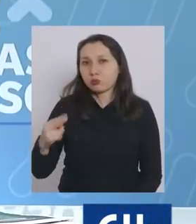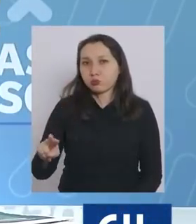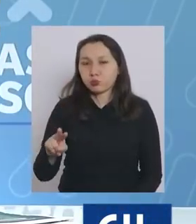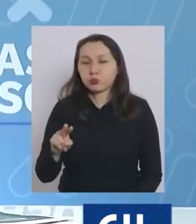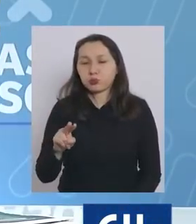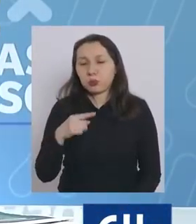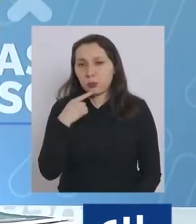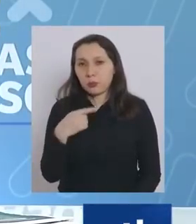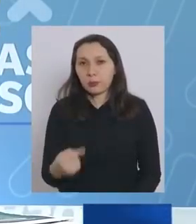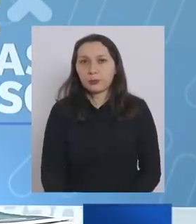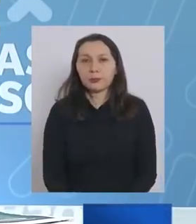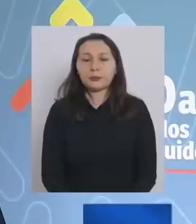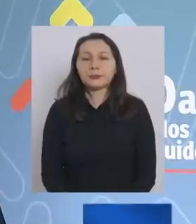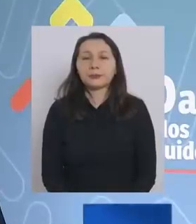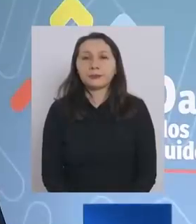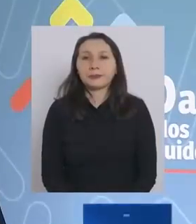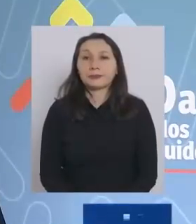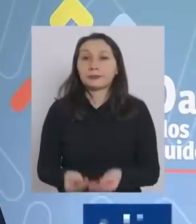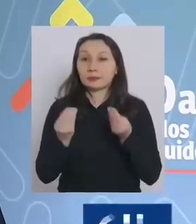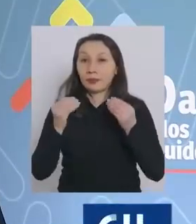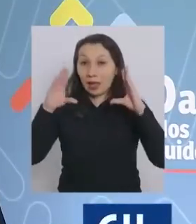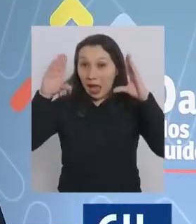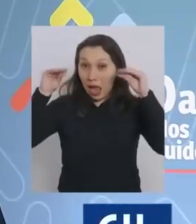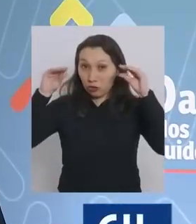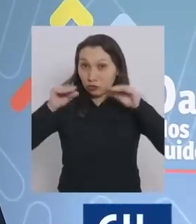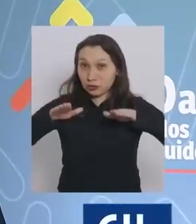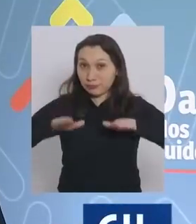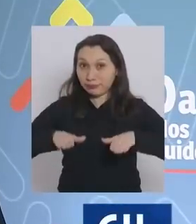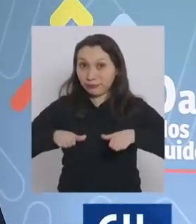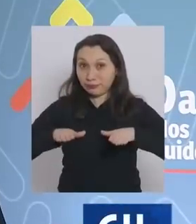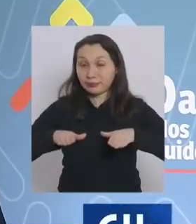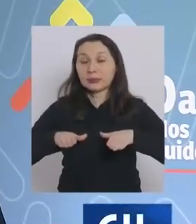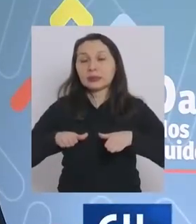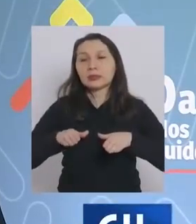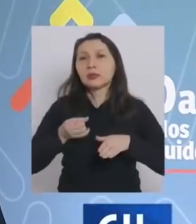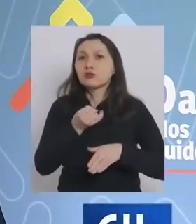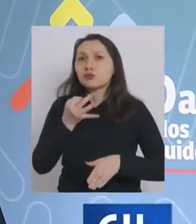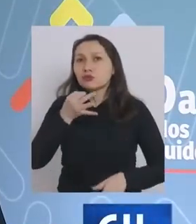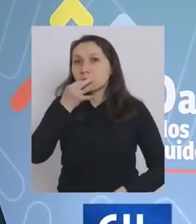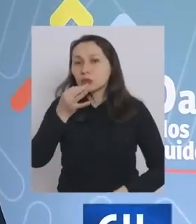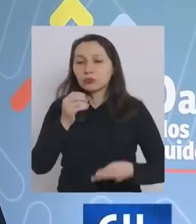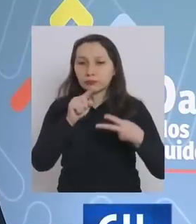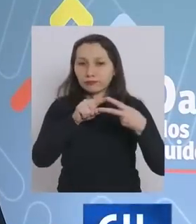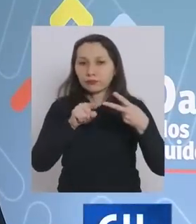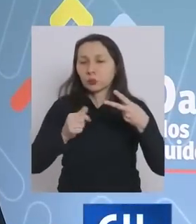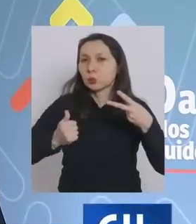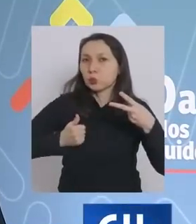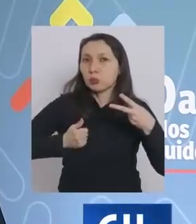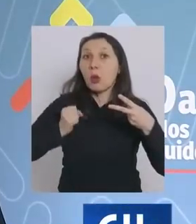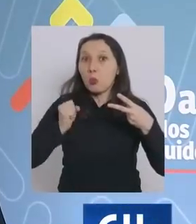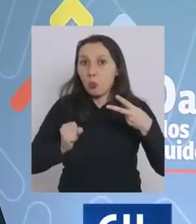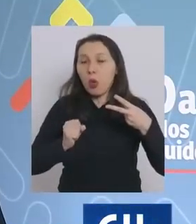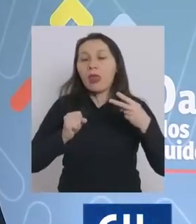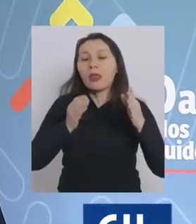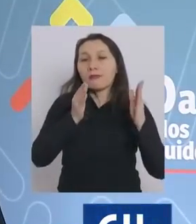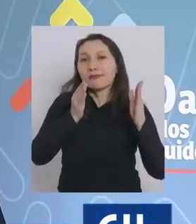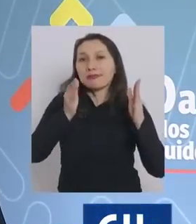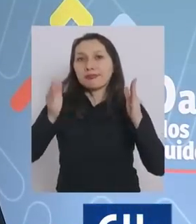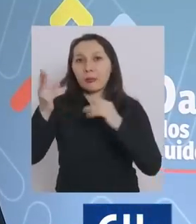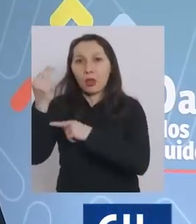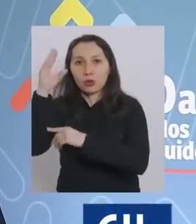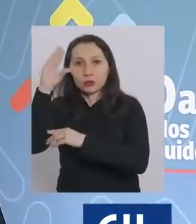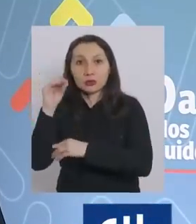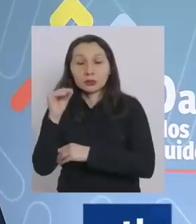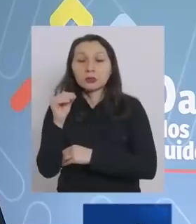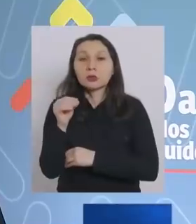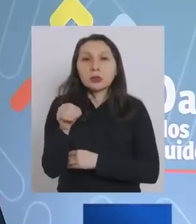su pregunta bueno el toque de queda como lo hemos dicho varias veces tiene que cumplir dos requisitos para que avance a las 12 de la noche uno